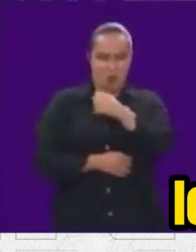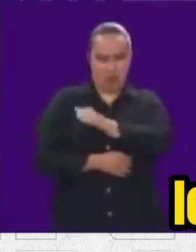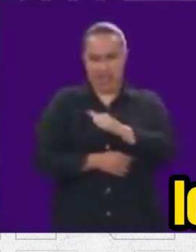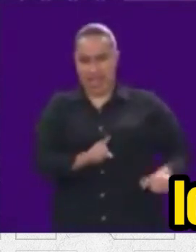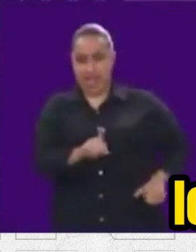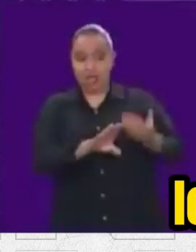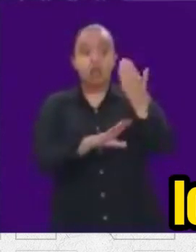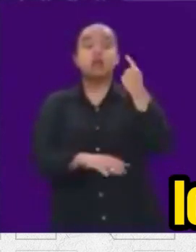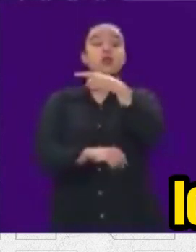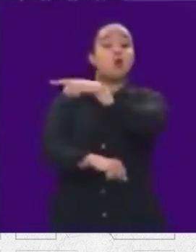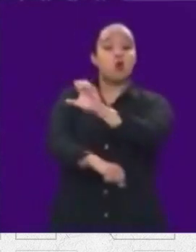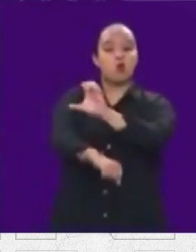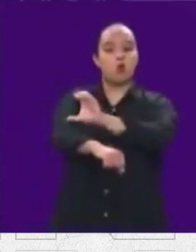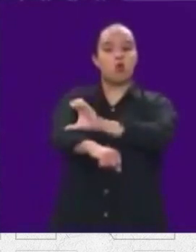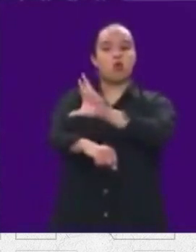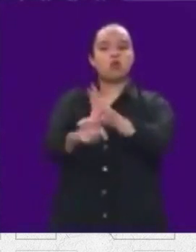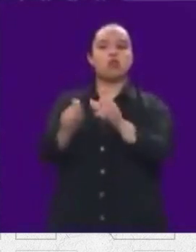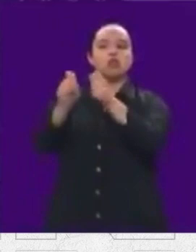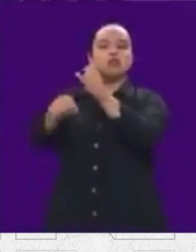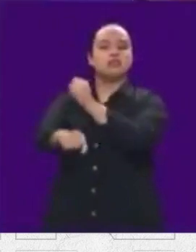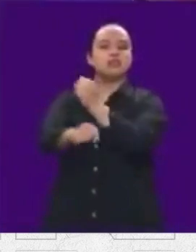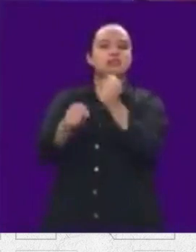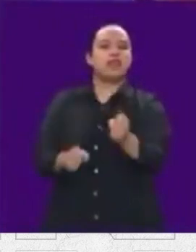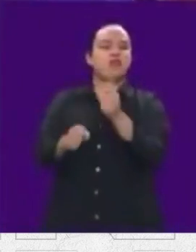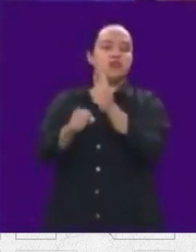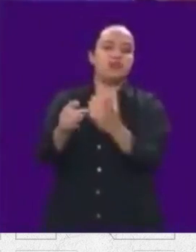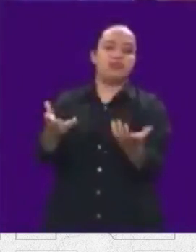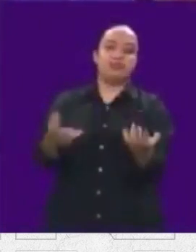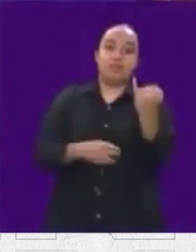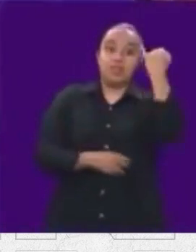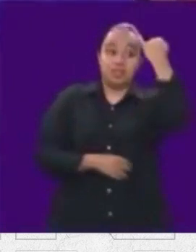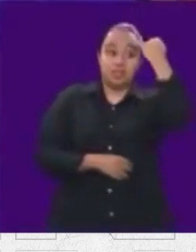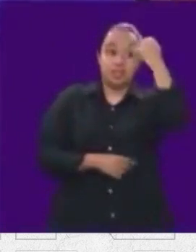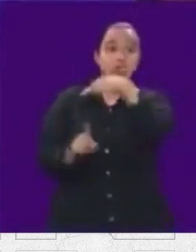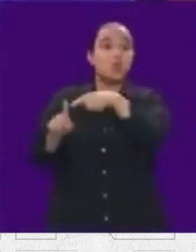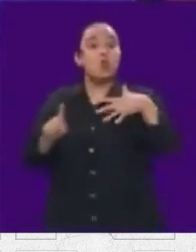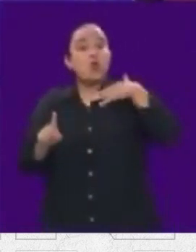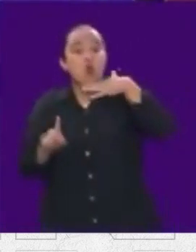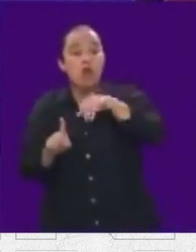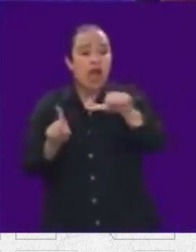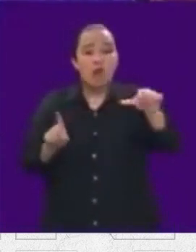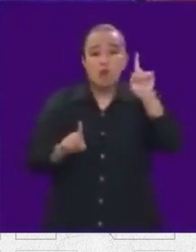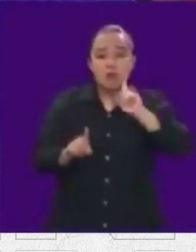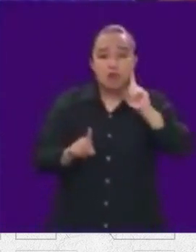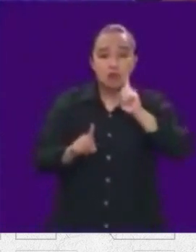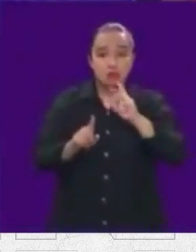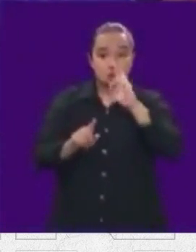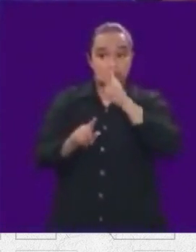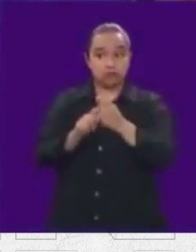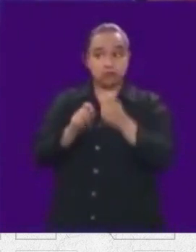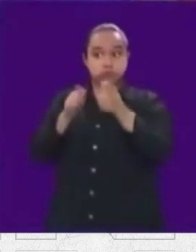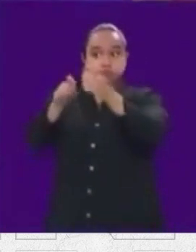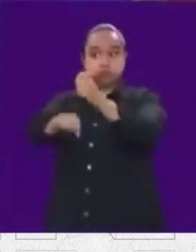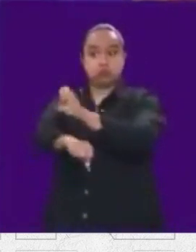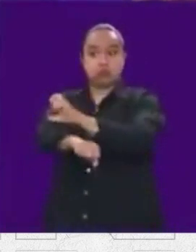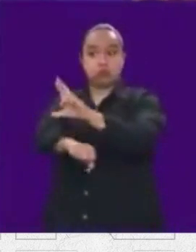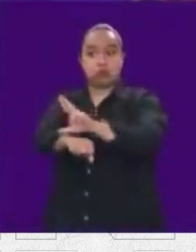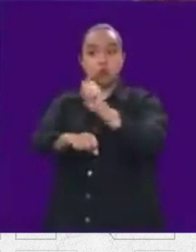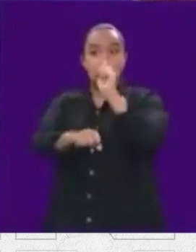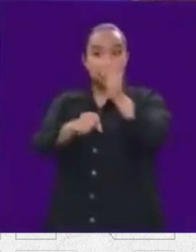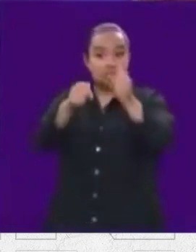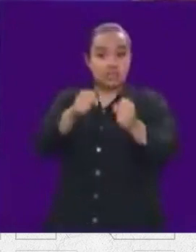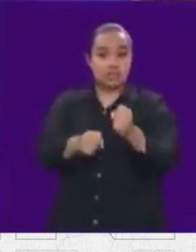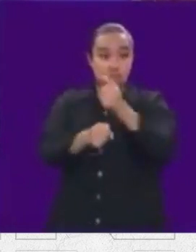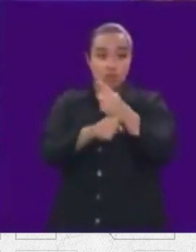coordinador de seguridad. Imagínense ustedes un corruptor de mujeres a cargo de la coordinación de seguridad